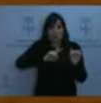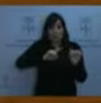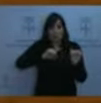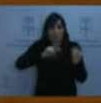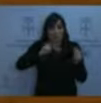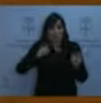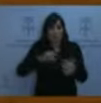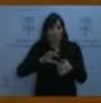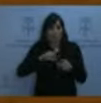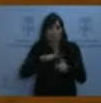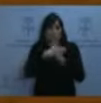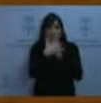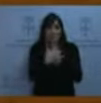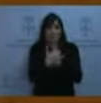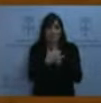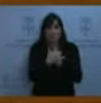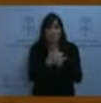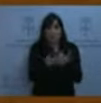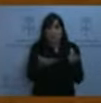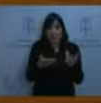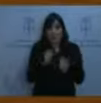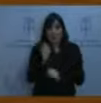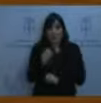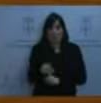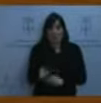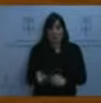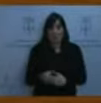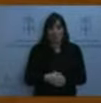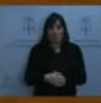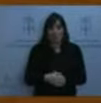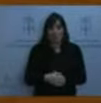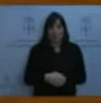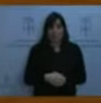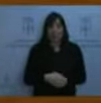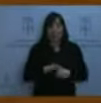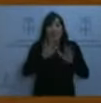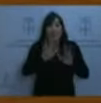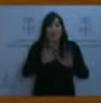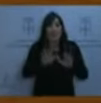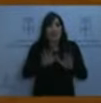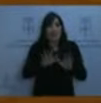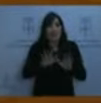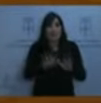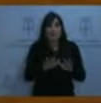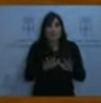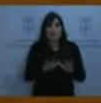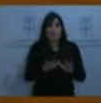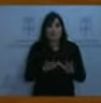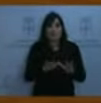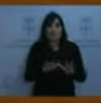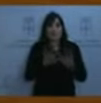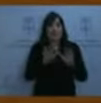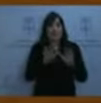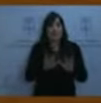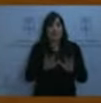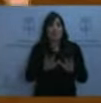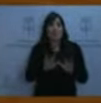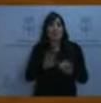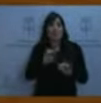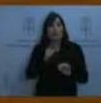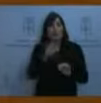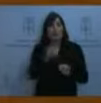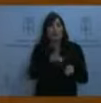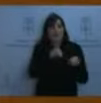bien, está bien que por primera vez se hable en los parlamentos. Y antes se hablaba de por qué las comisiones de investigación.